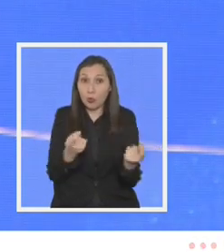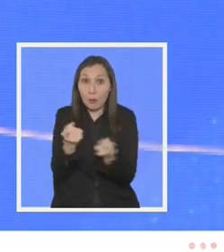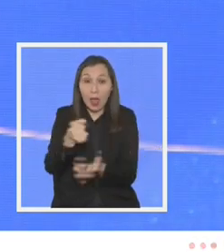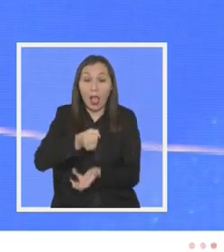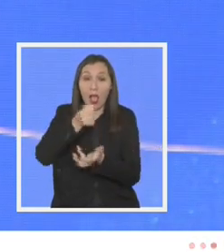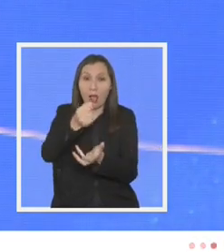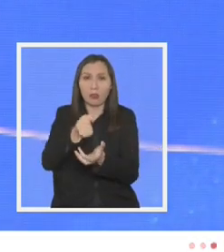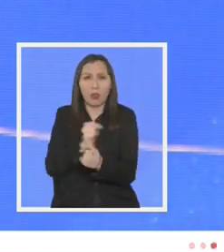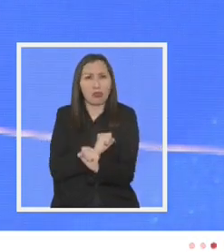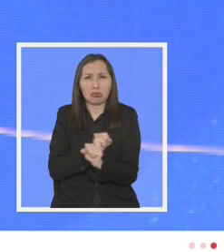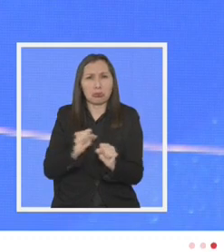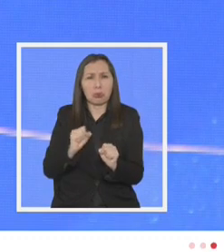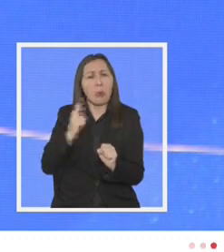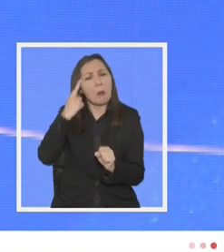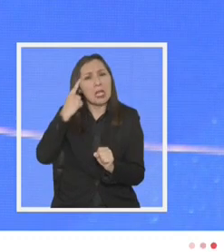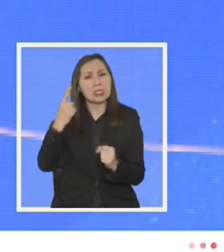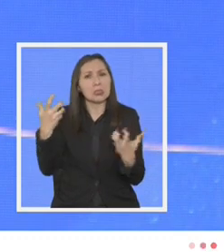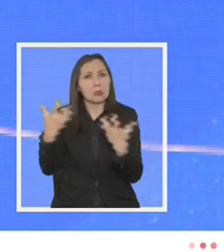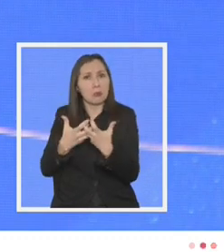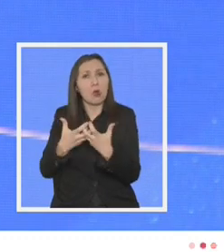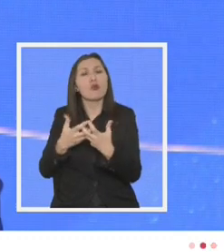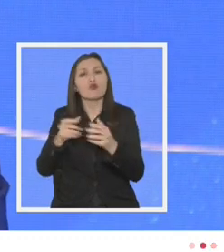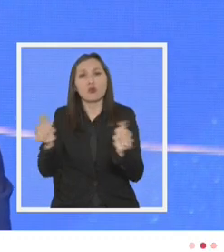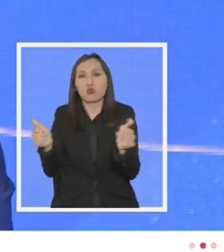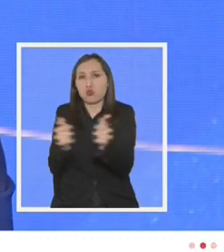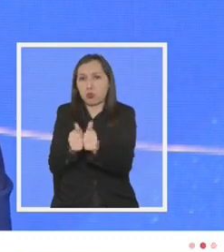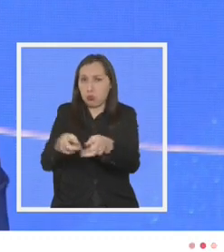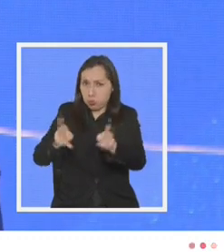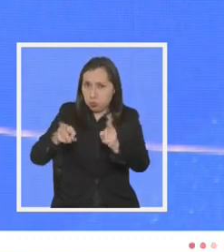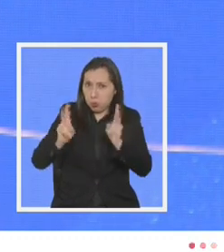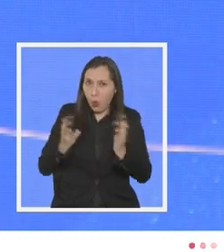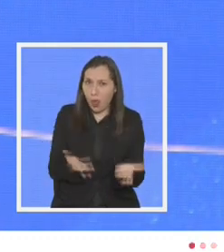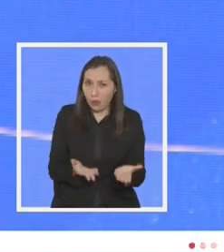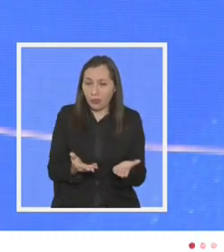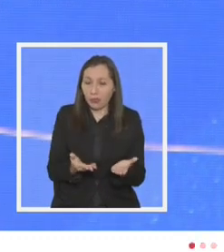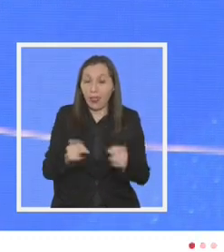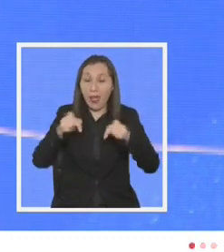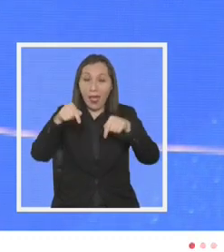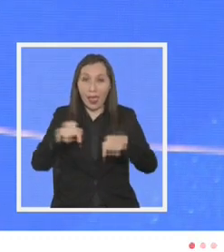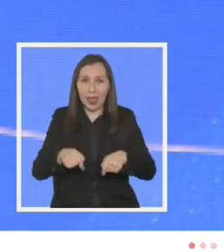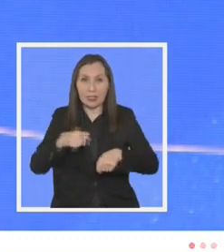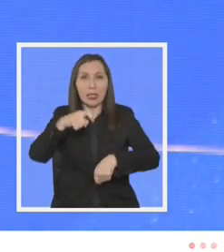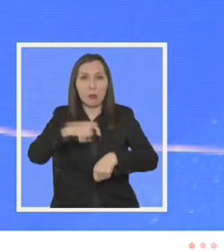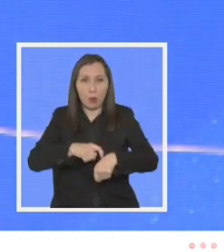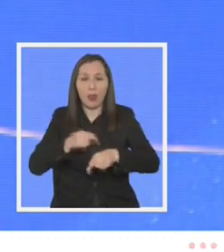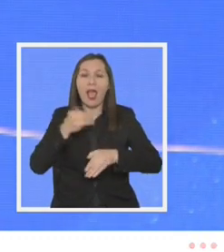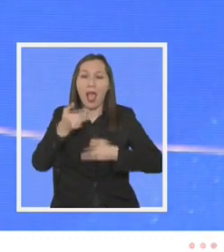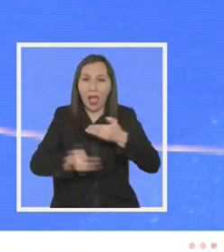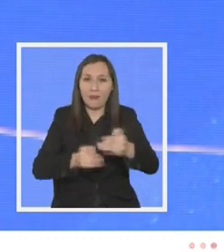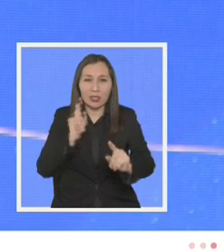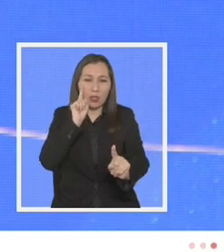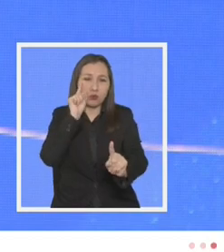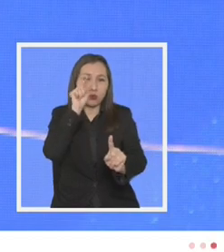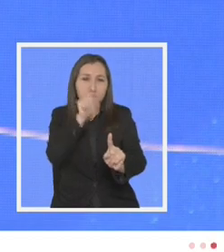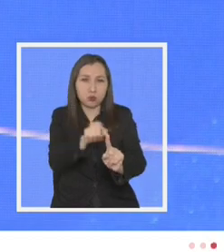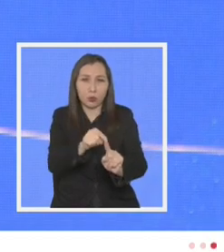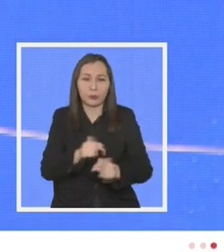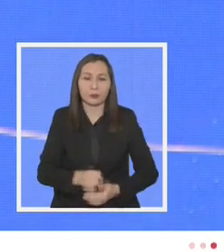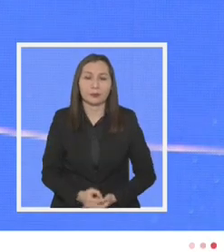riqueza no son incompatibles sino complementarios y que este es el momento de avanzar en esa dirección